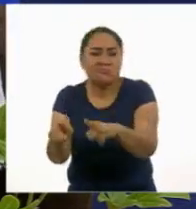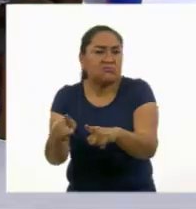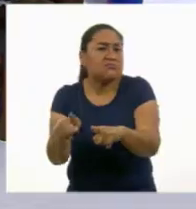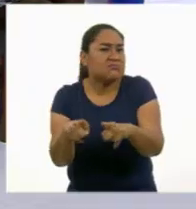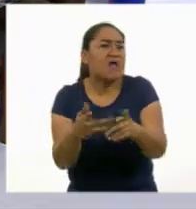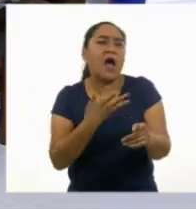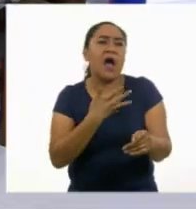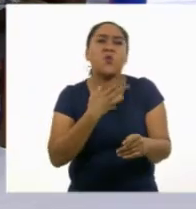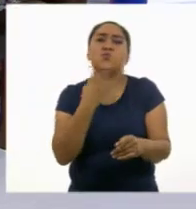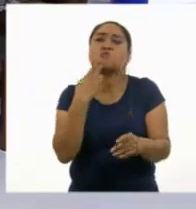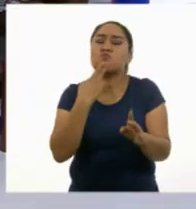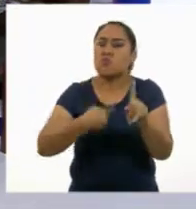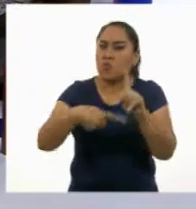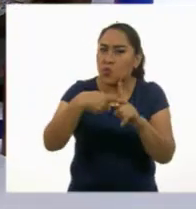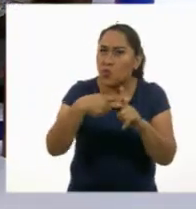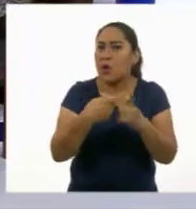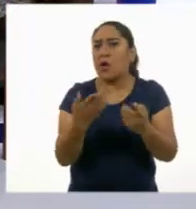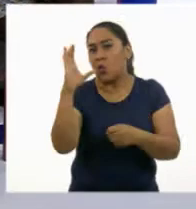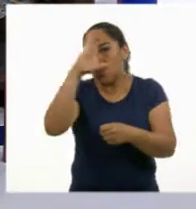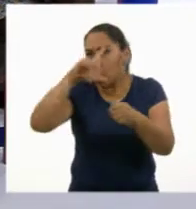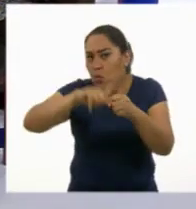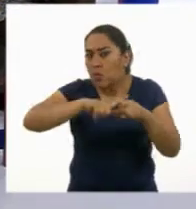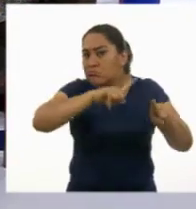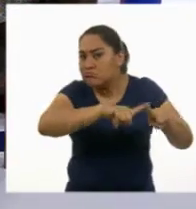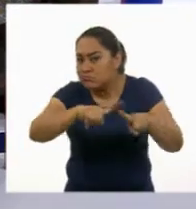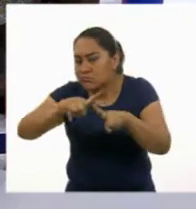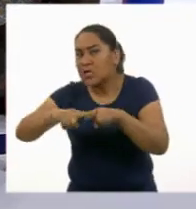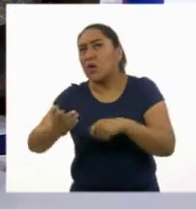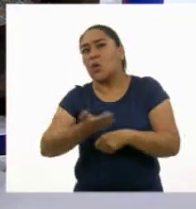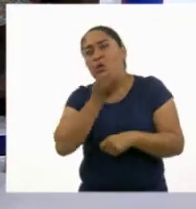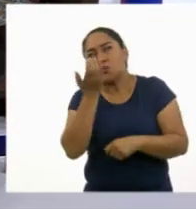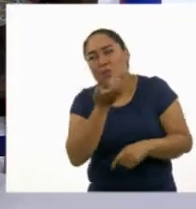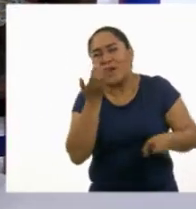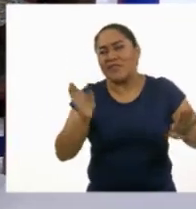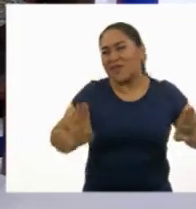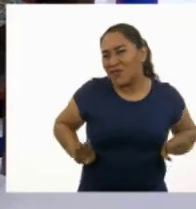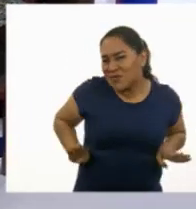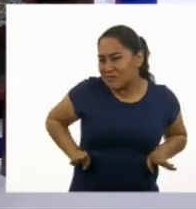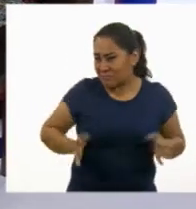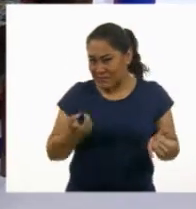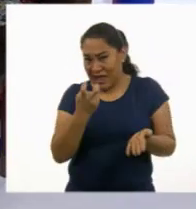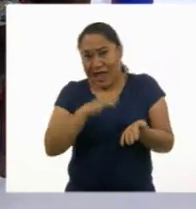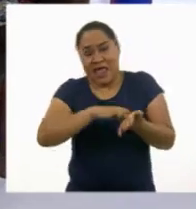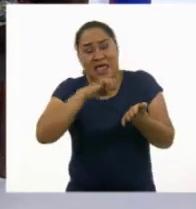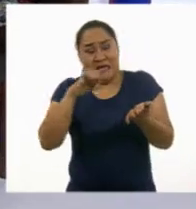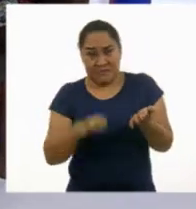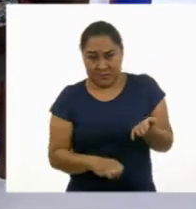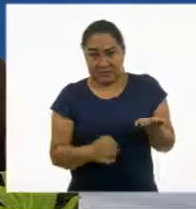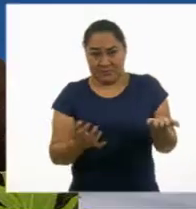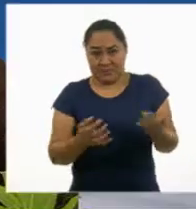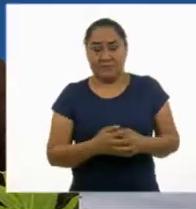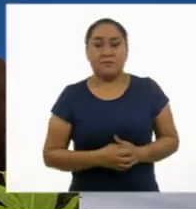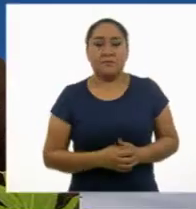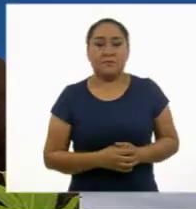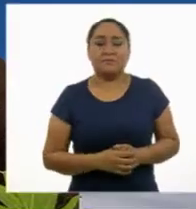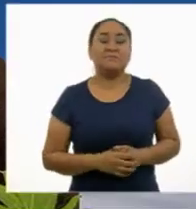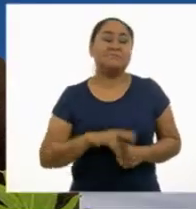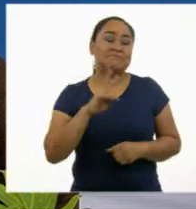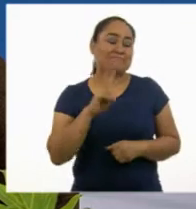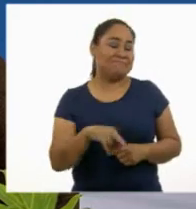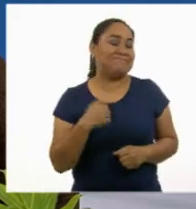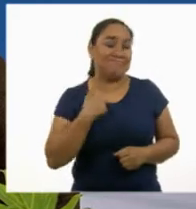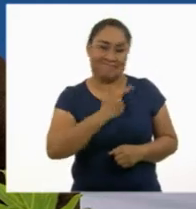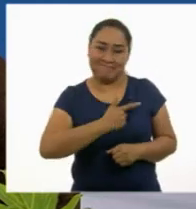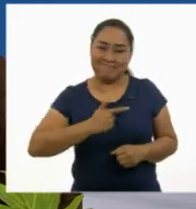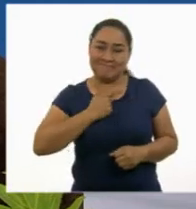La diversidad cultural, nuestras tradiciones y costumbres, que son ejemplo de ello. Me encanta